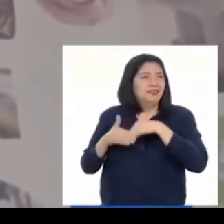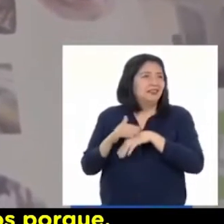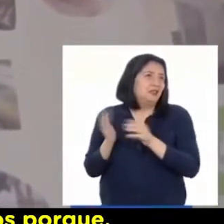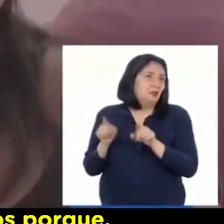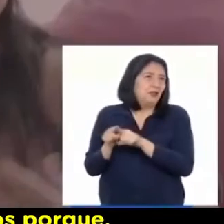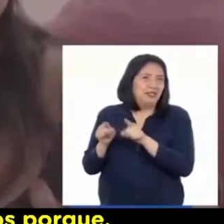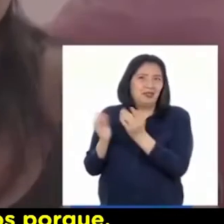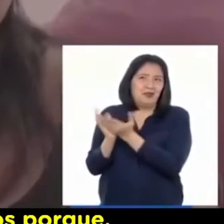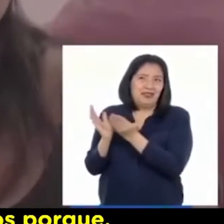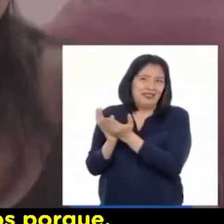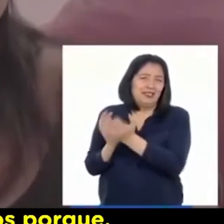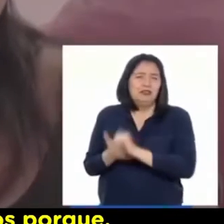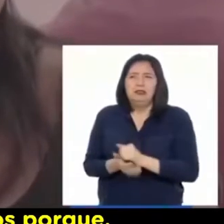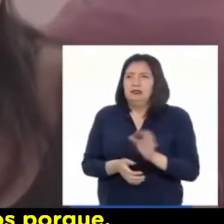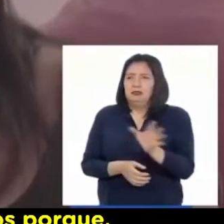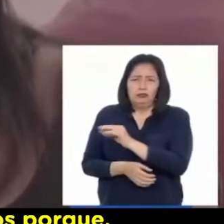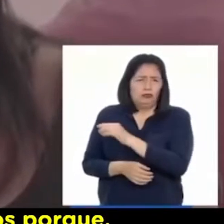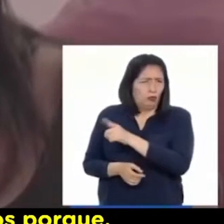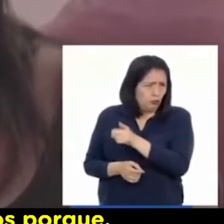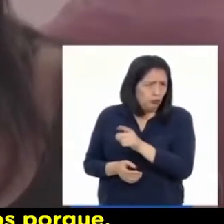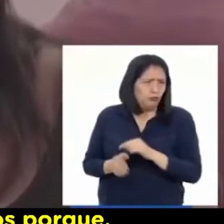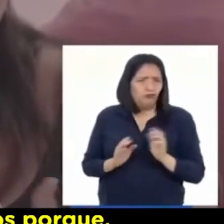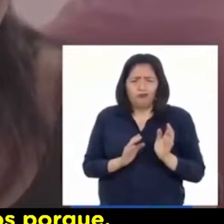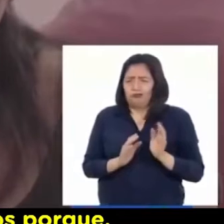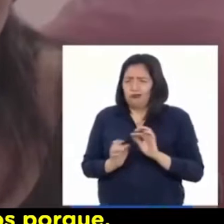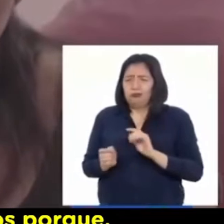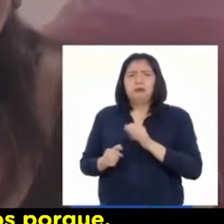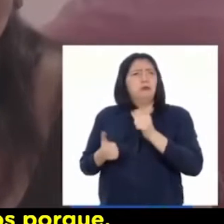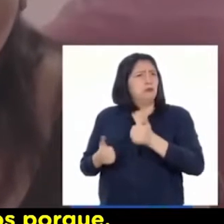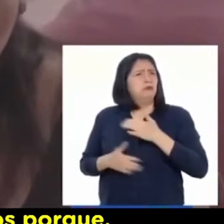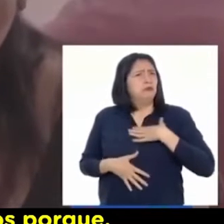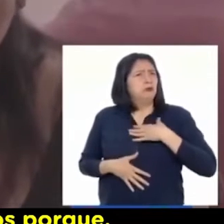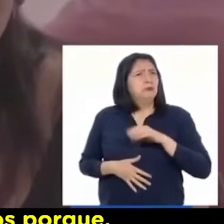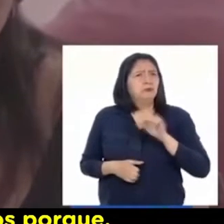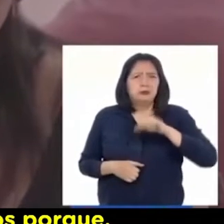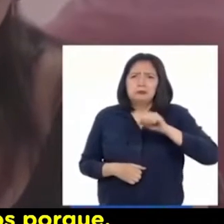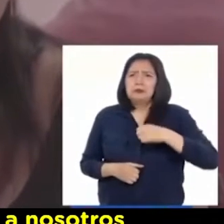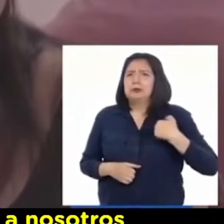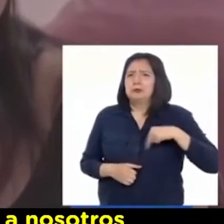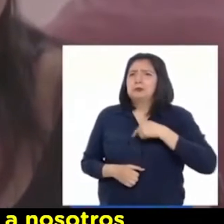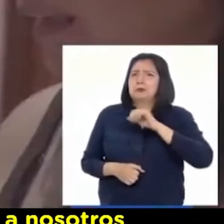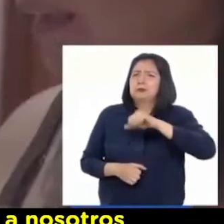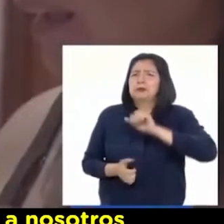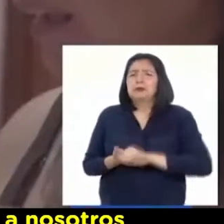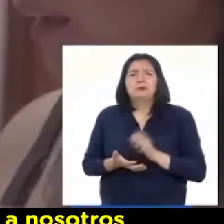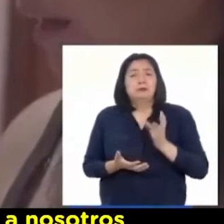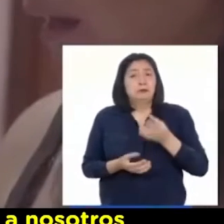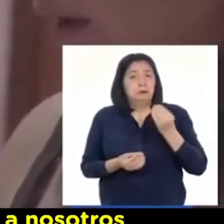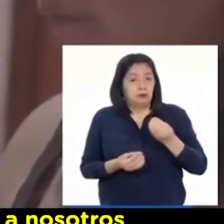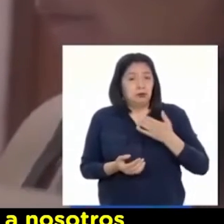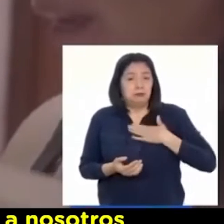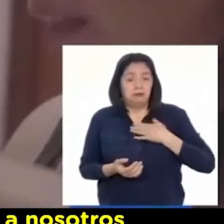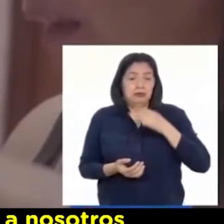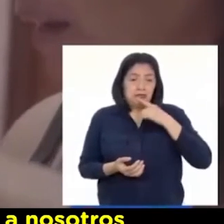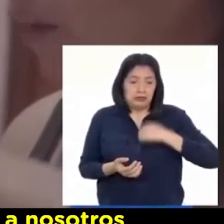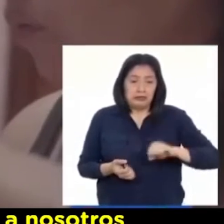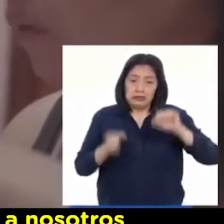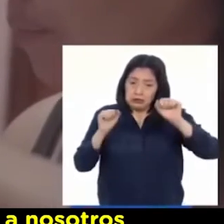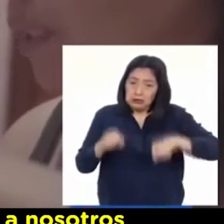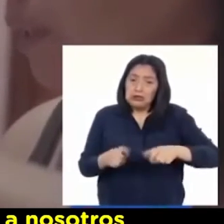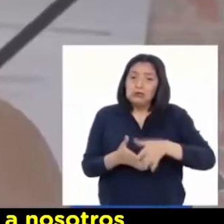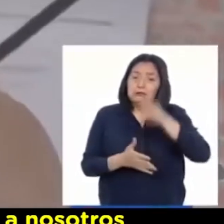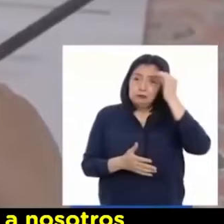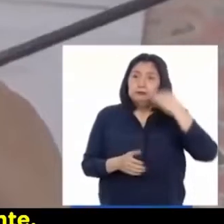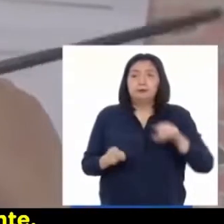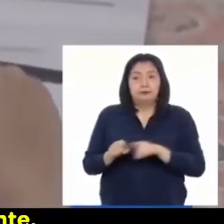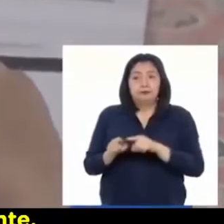colegio, ¿no? Todo eso ha sido muy gratificante para nosotros porque aparte que mis hijas han aprendido,